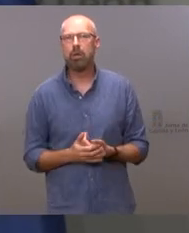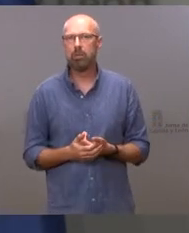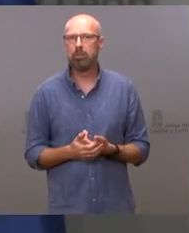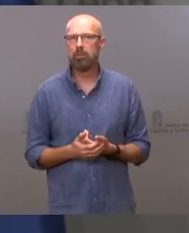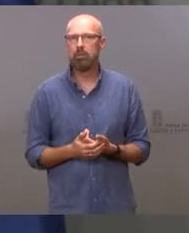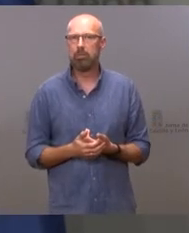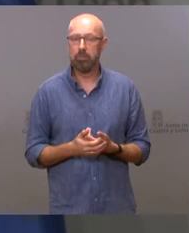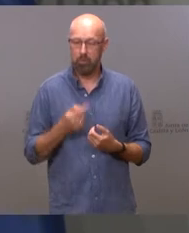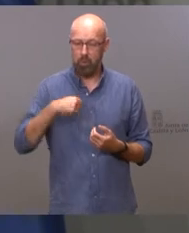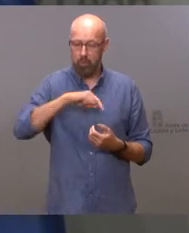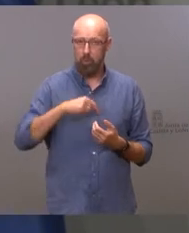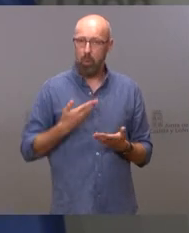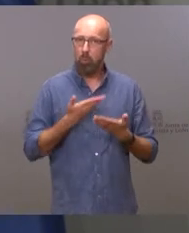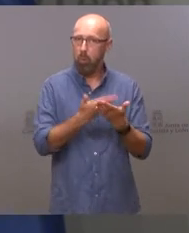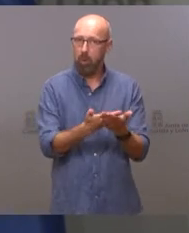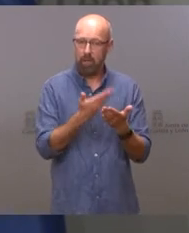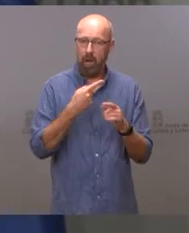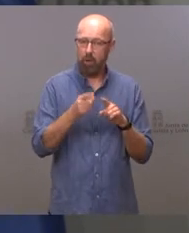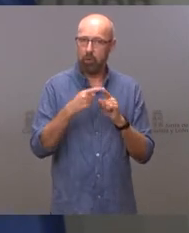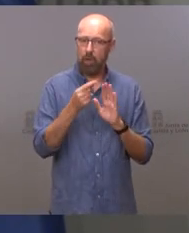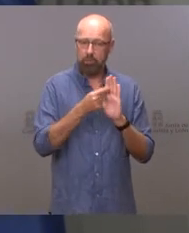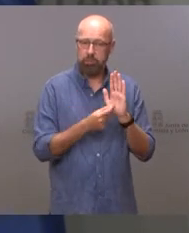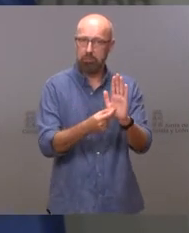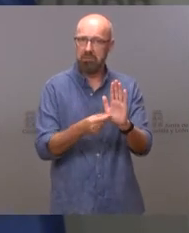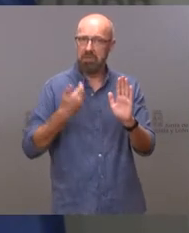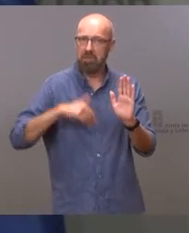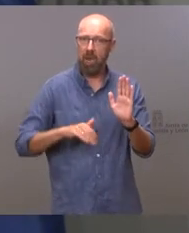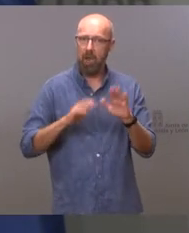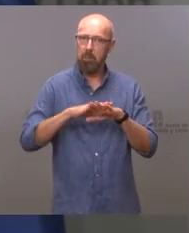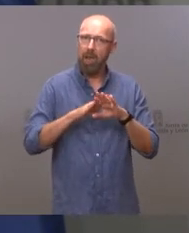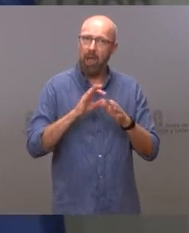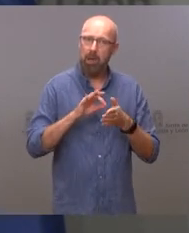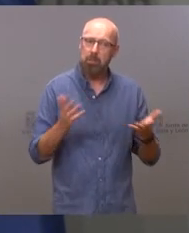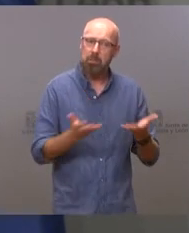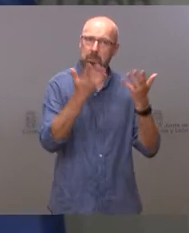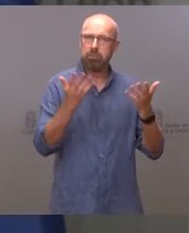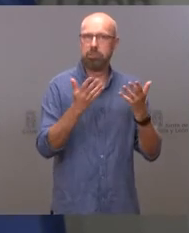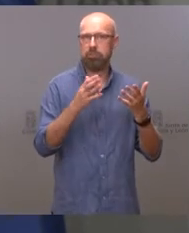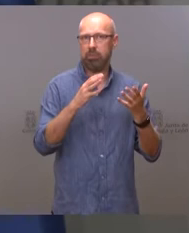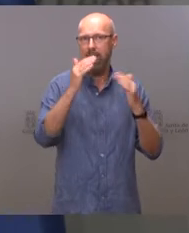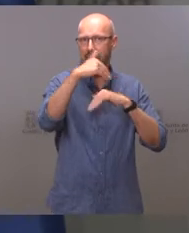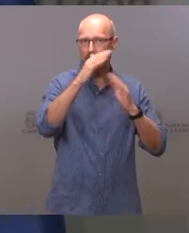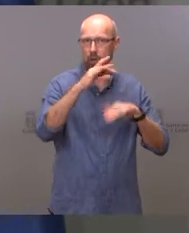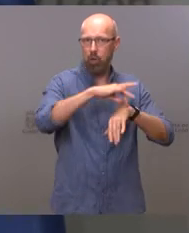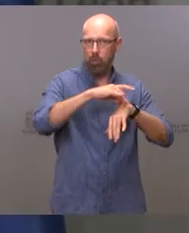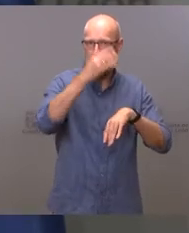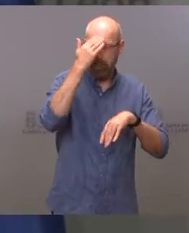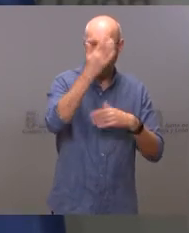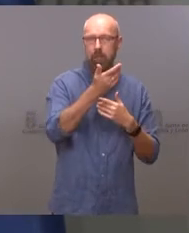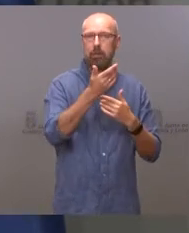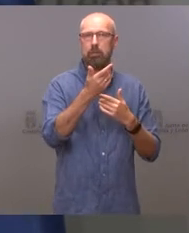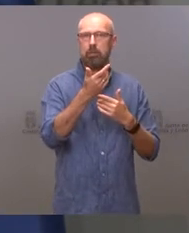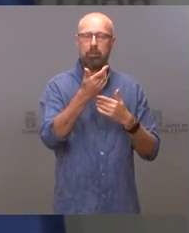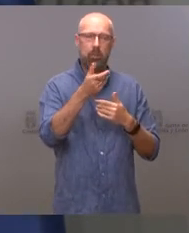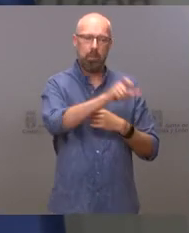nuestras propuestas de potenciación de nuestra atención primaria? Dotación de personal, tipo de personal, frecuentación,